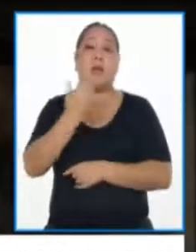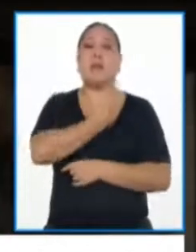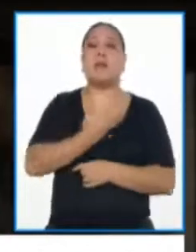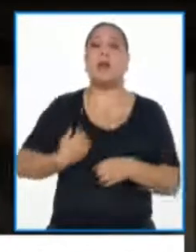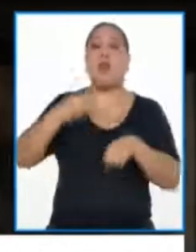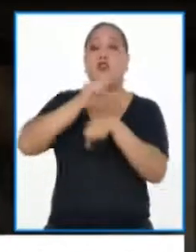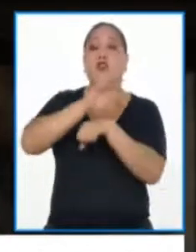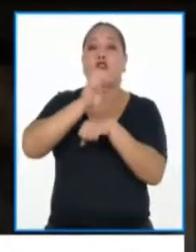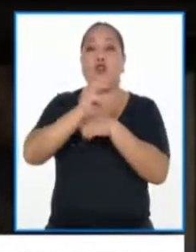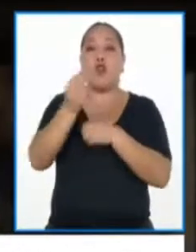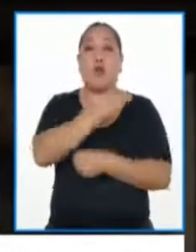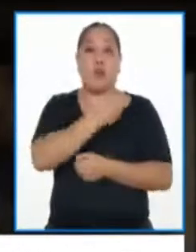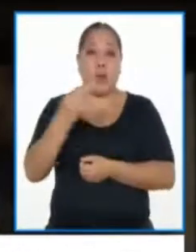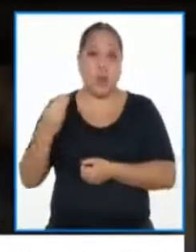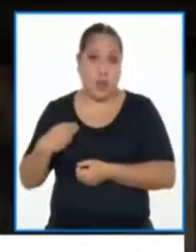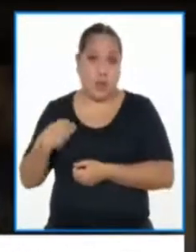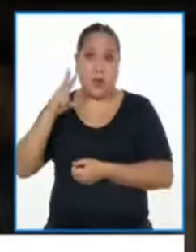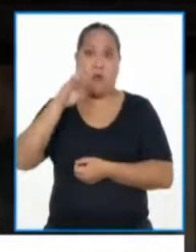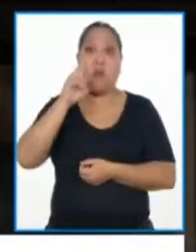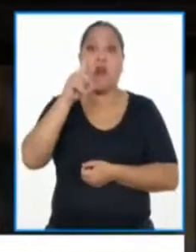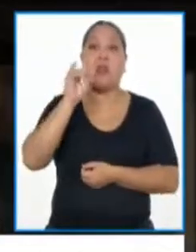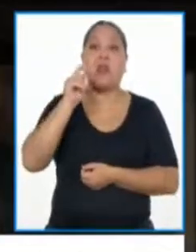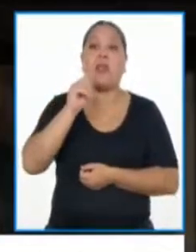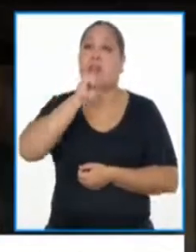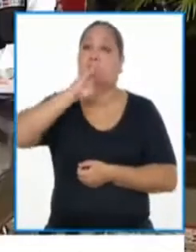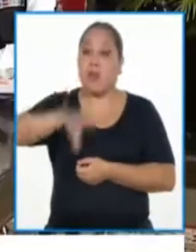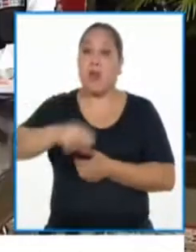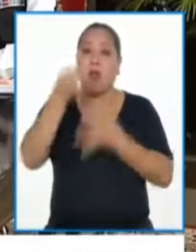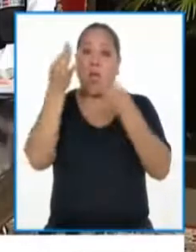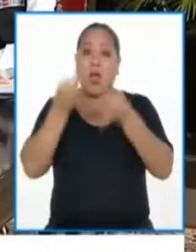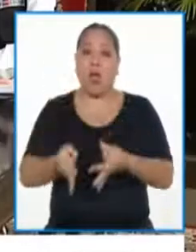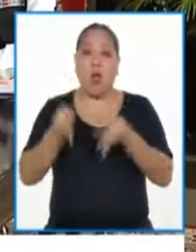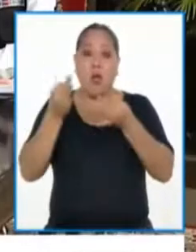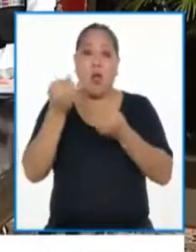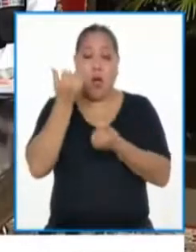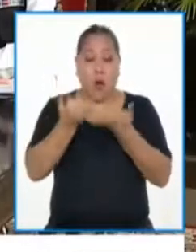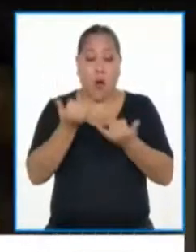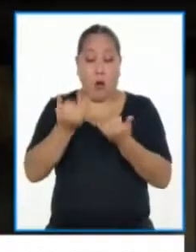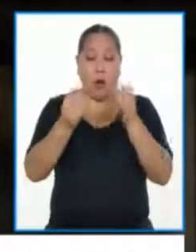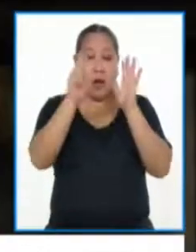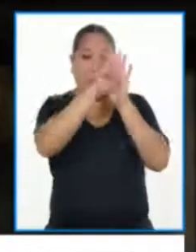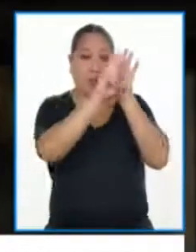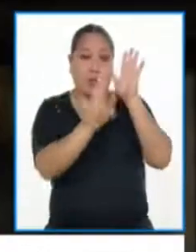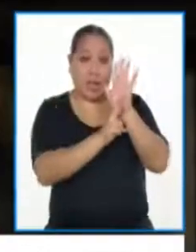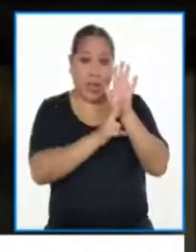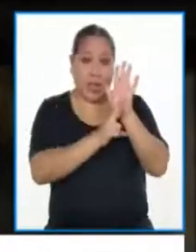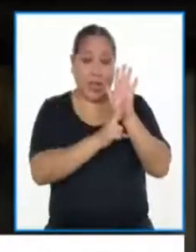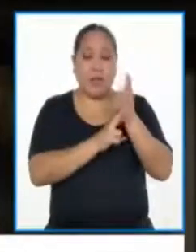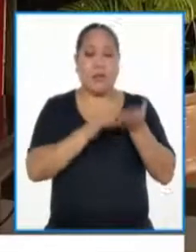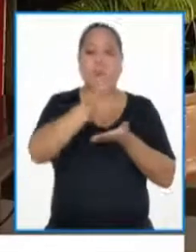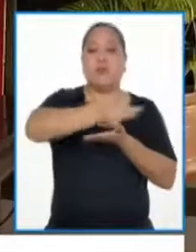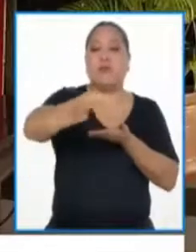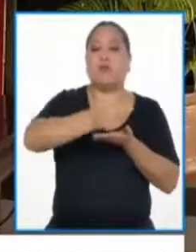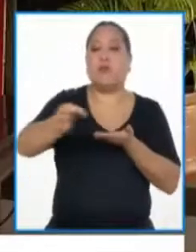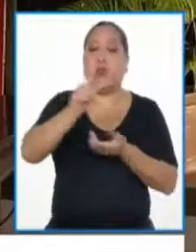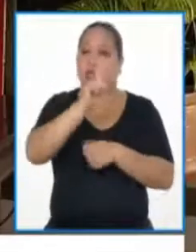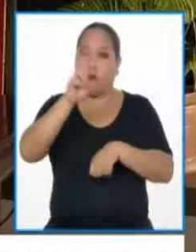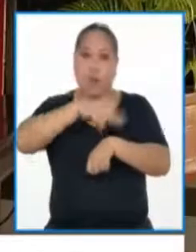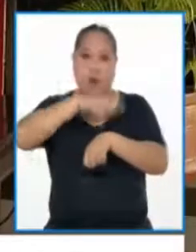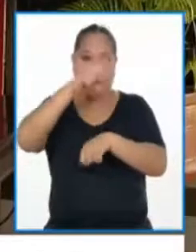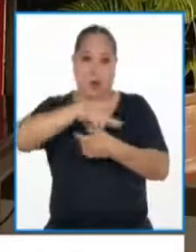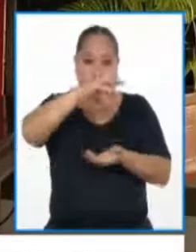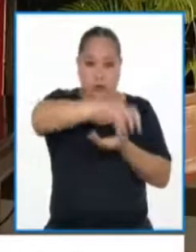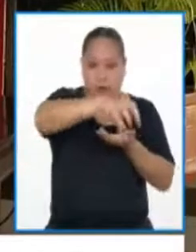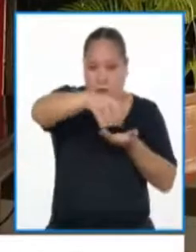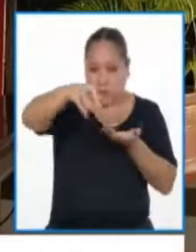Ministros, Violeta Bermúdez, precisó que ahora las medidas se aplicarán por provincias, ya no por regiones. En tal